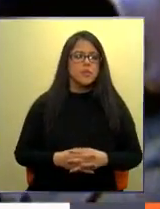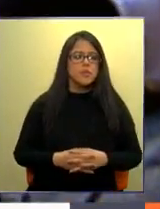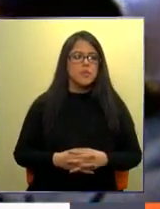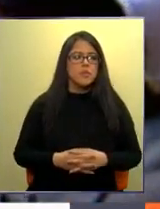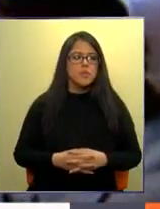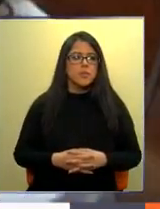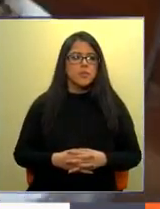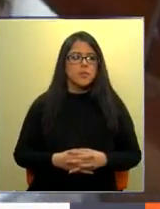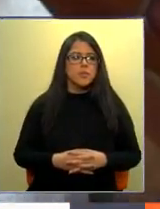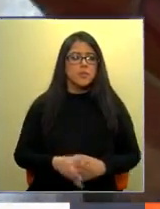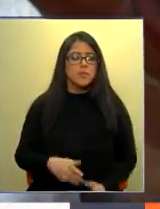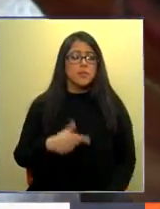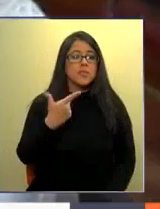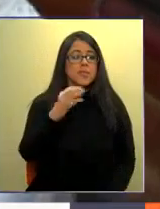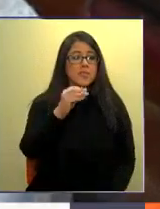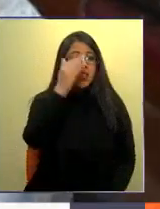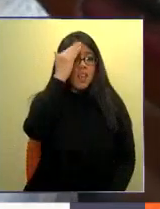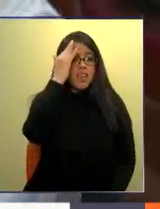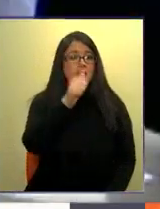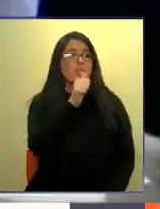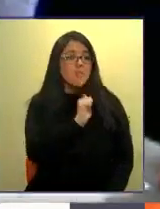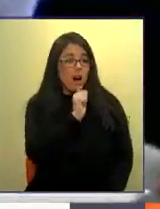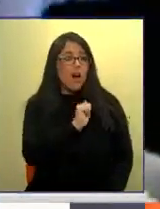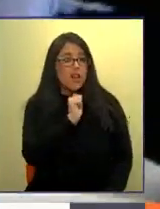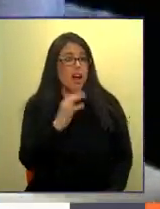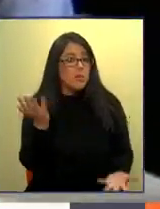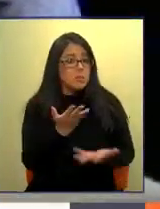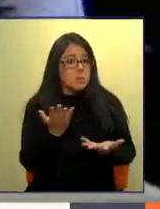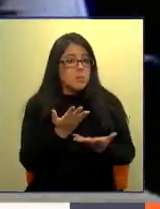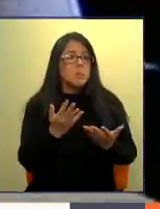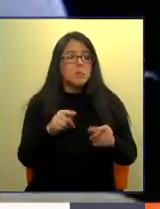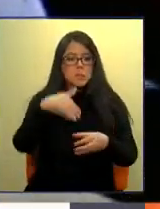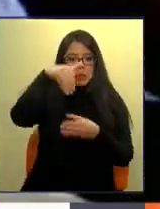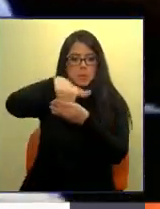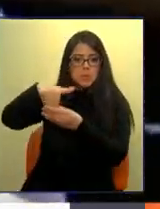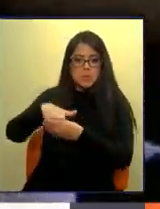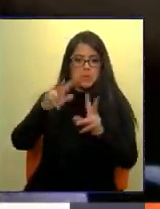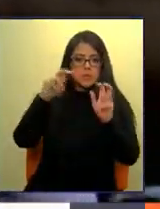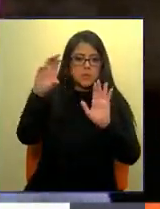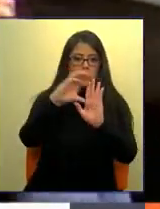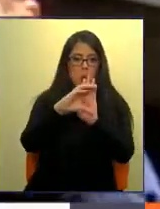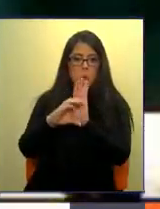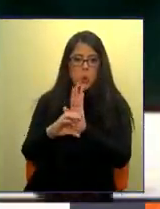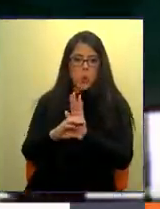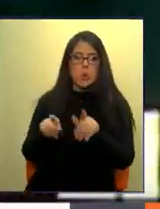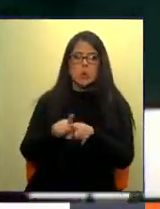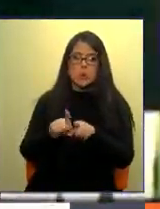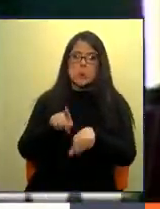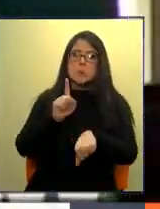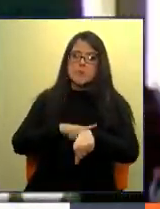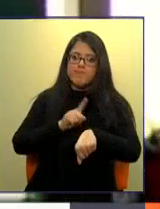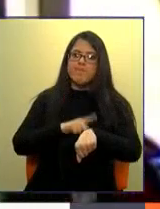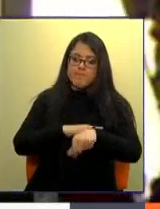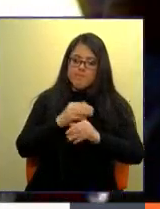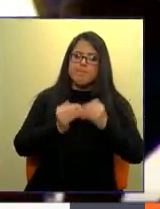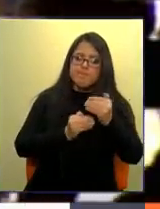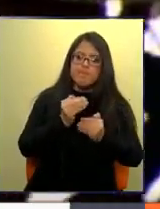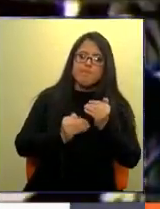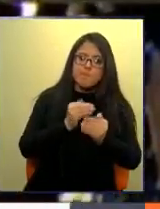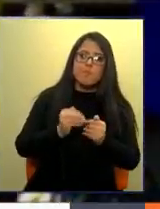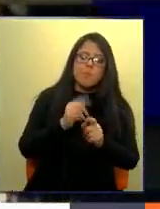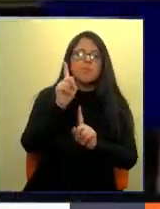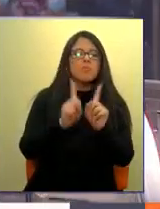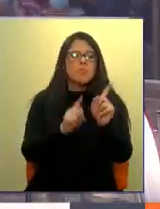En 70 días más se debe realizar el histórico plebiscito constitucional. El reloj corre y la pregunta que se hacen en distintos